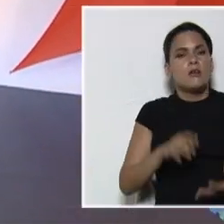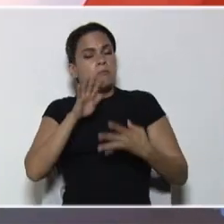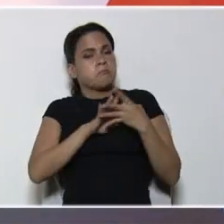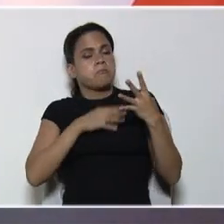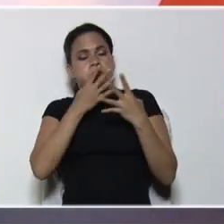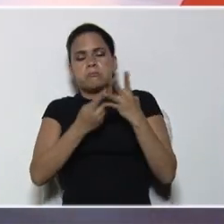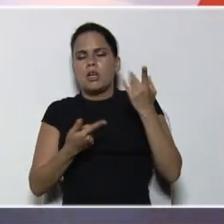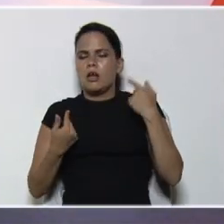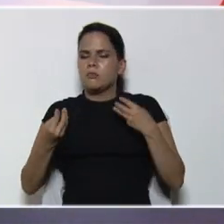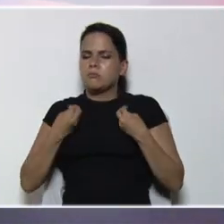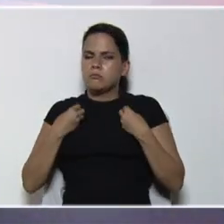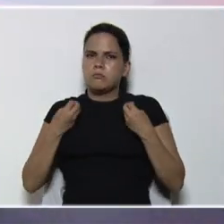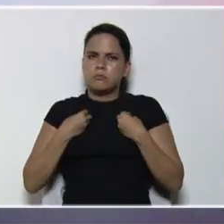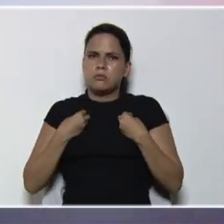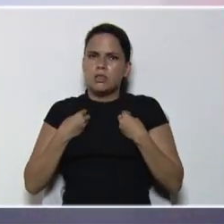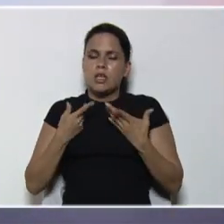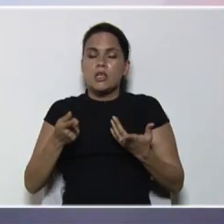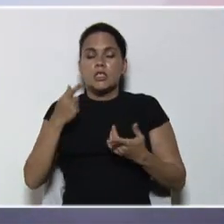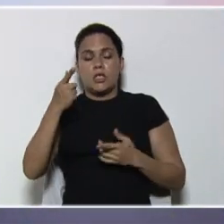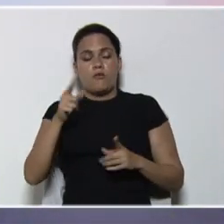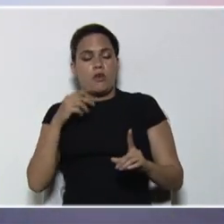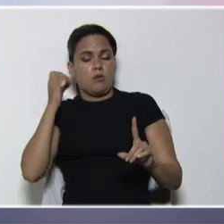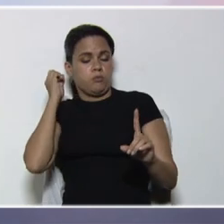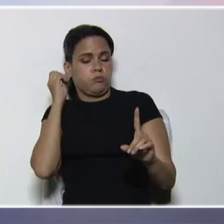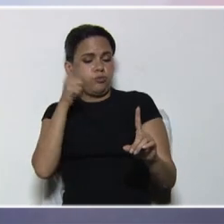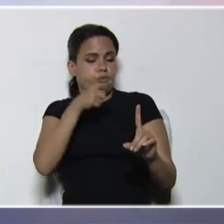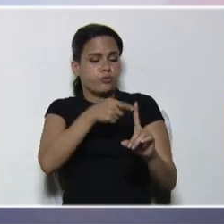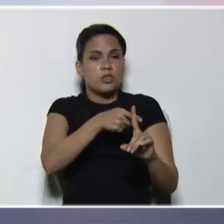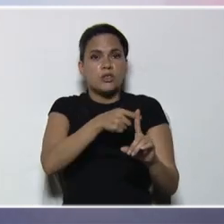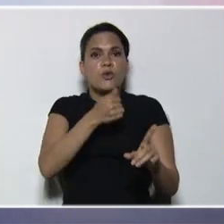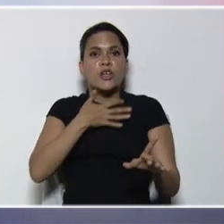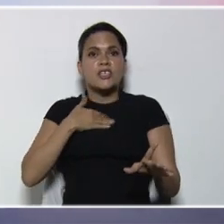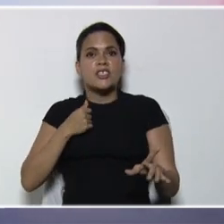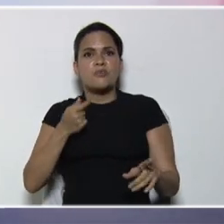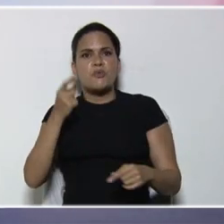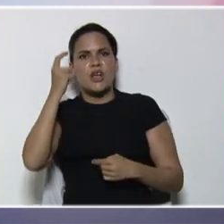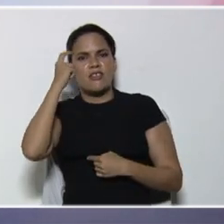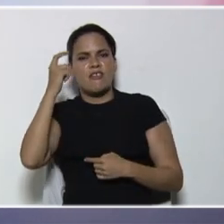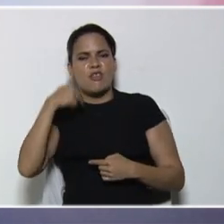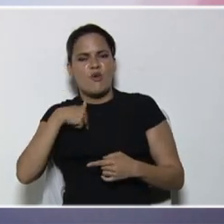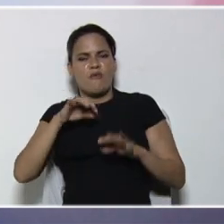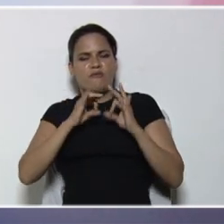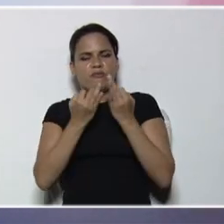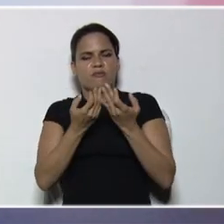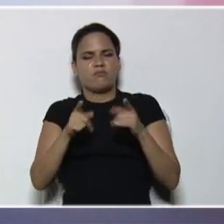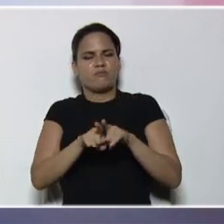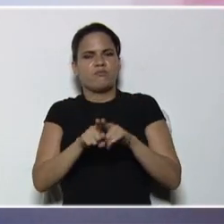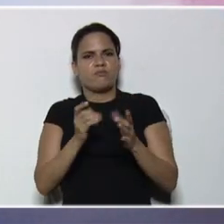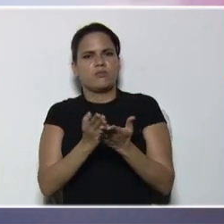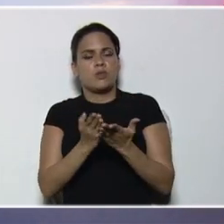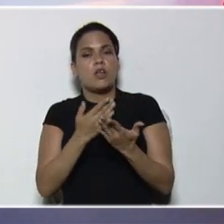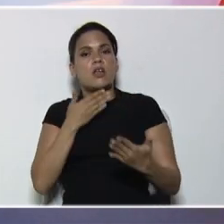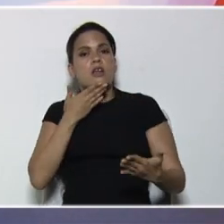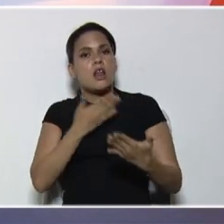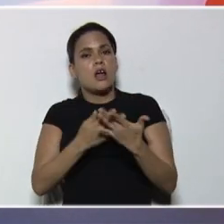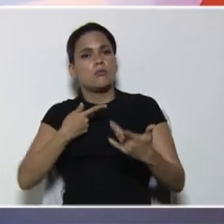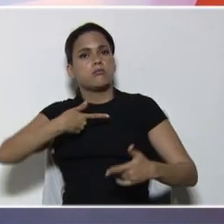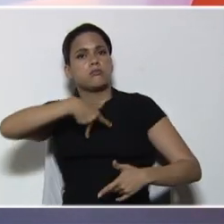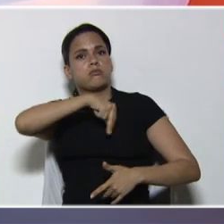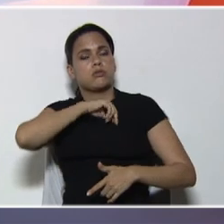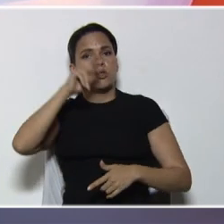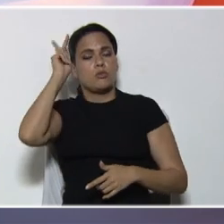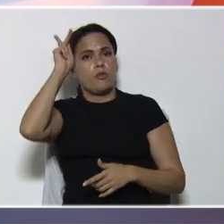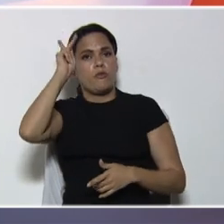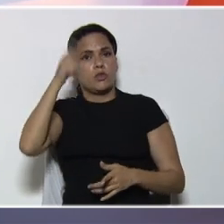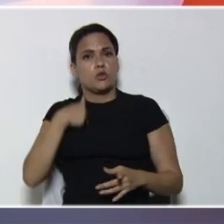matemática para la vida, ese fue el objetivo, que nos planteamos, el día de hoy, en cada familia, una escuela, y gracias, a nuestros profesores, lo